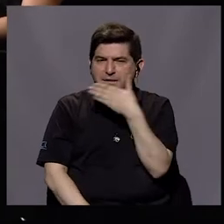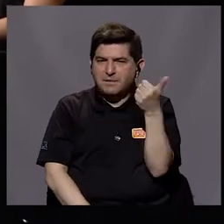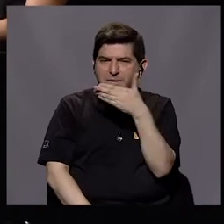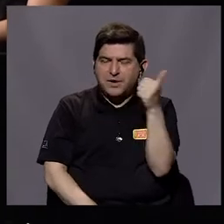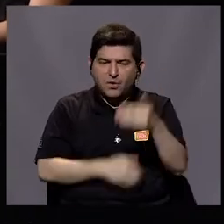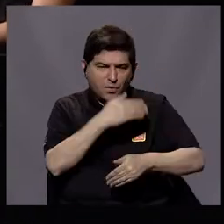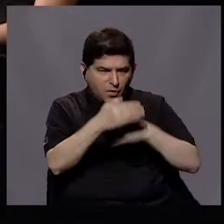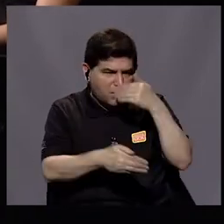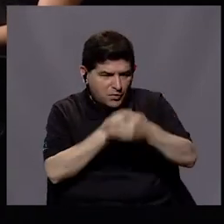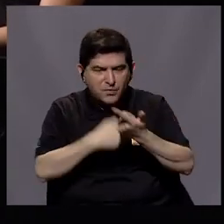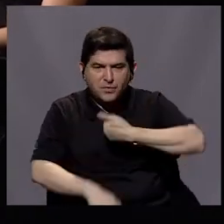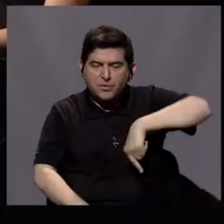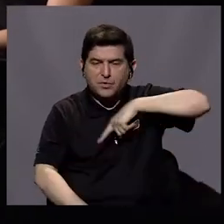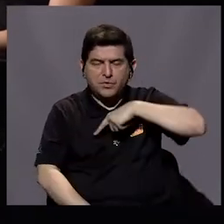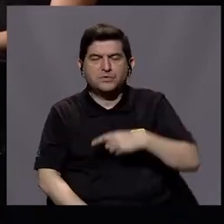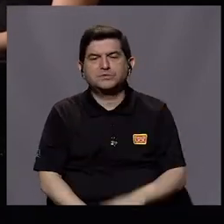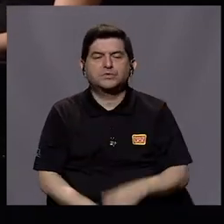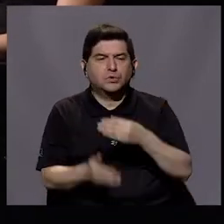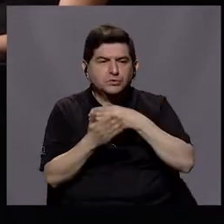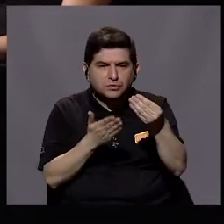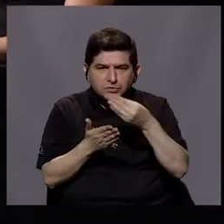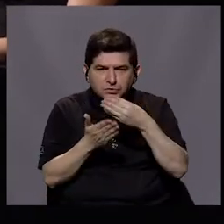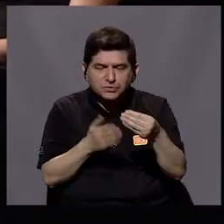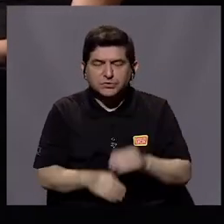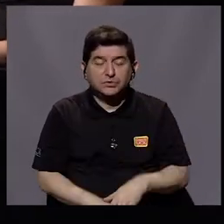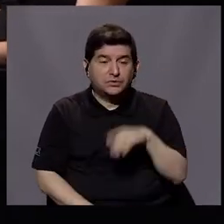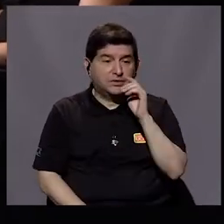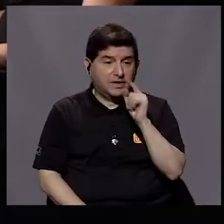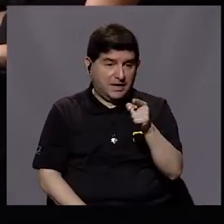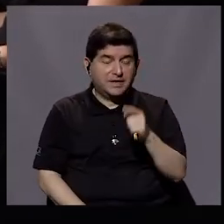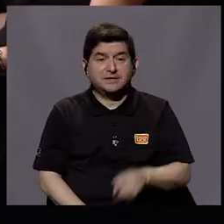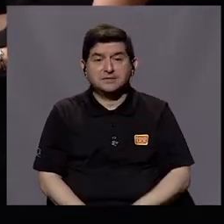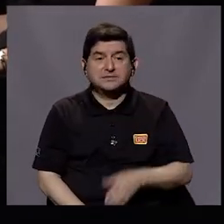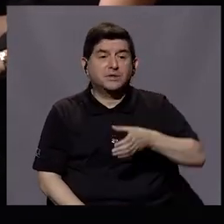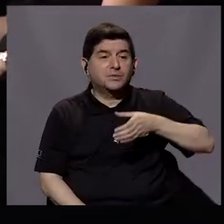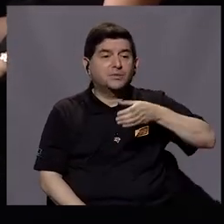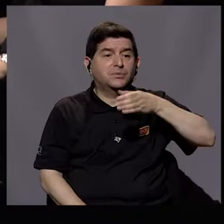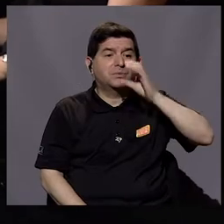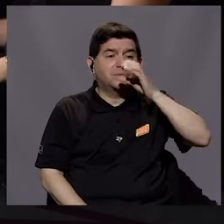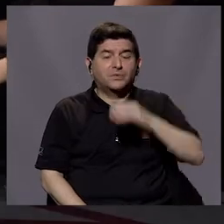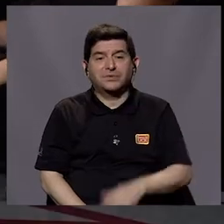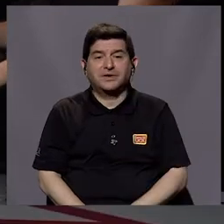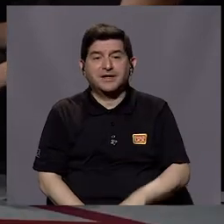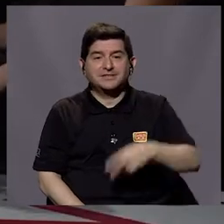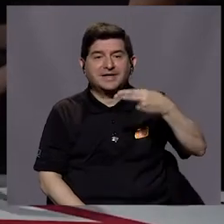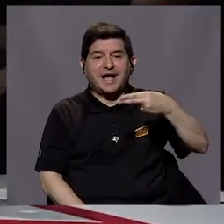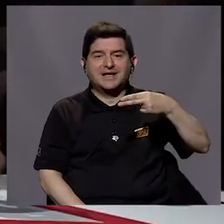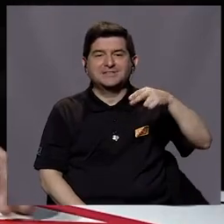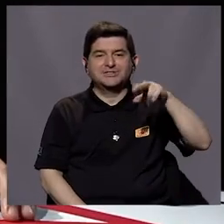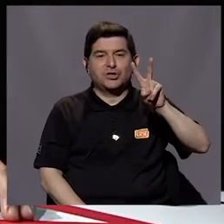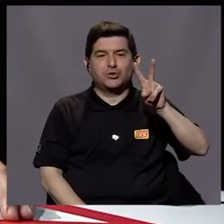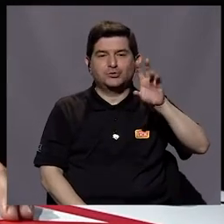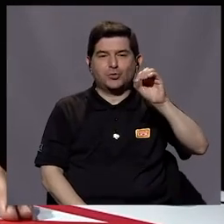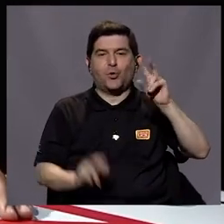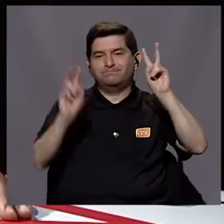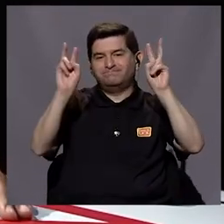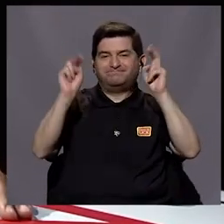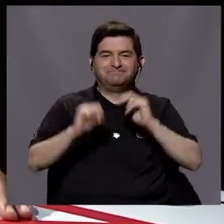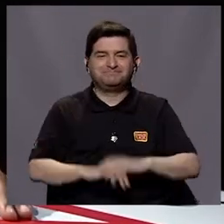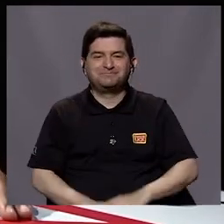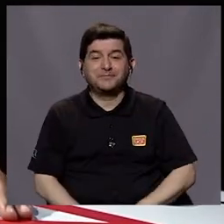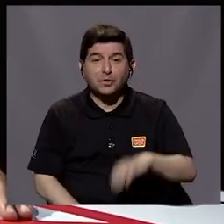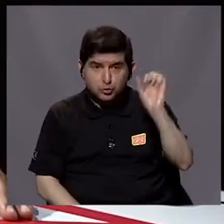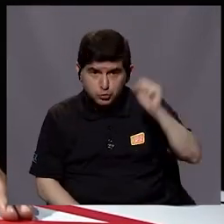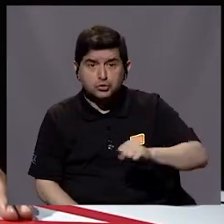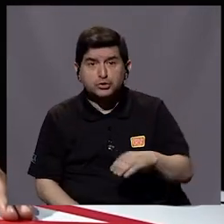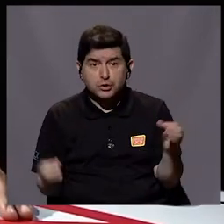mejor los procesos en los que nosotros consumimos ese líquido que al final se conoce en la academia como el H2O. Sí, exactamente.